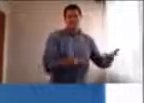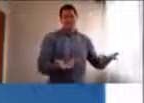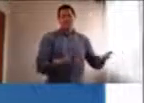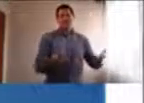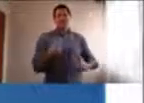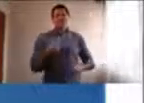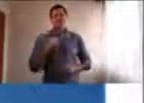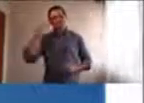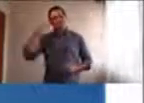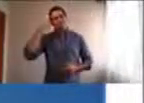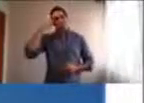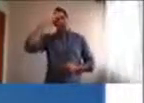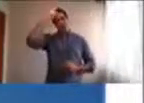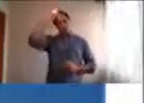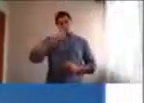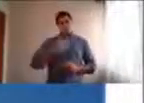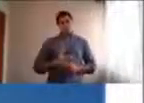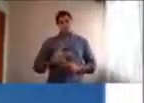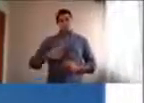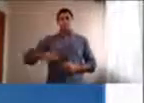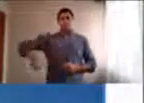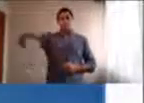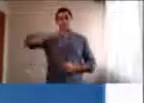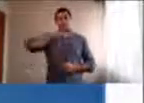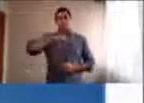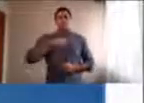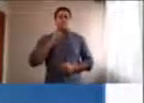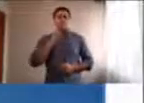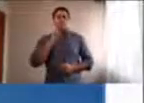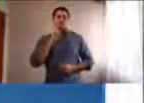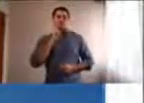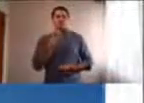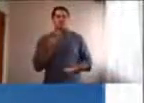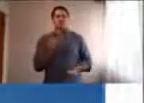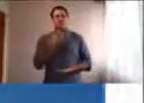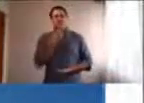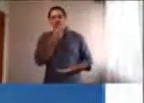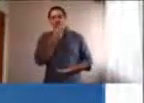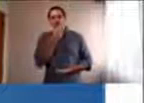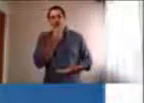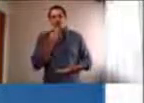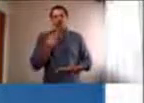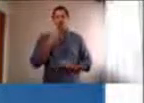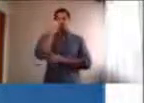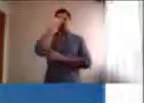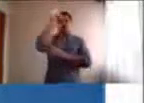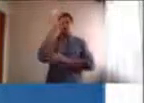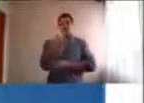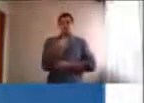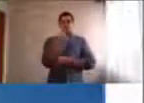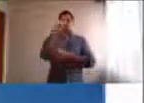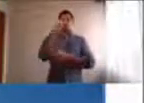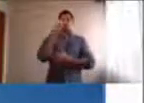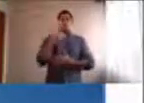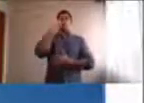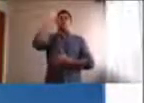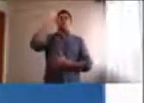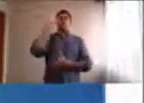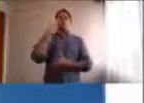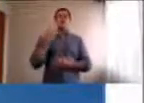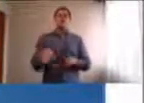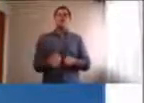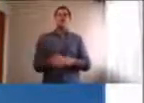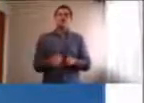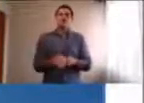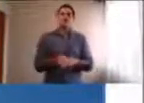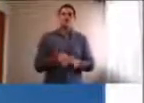tiene esta cuestión tan maravillosa de poder descubrirse como un homo sapiens, pero un homo